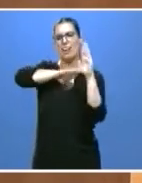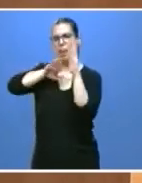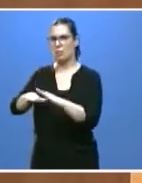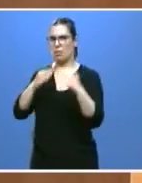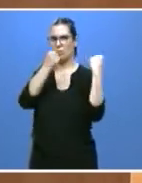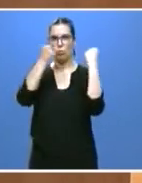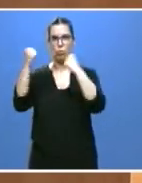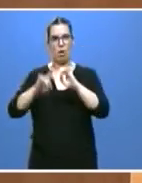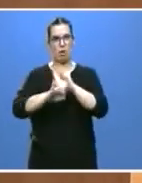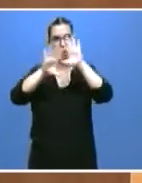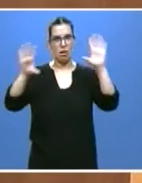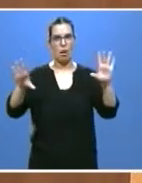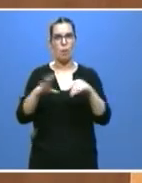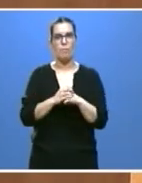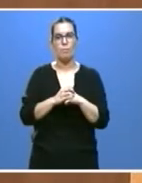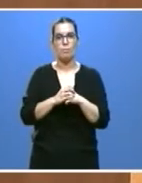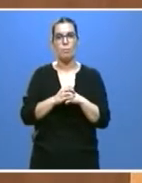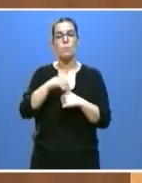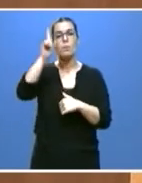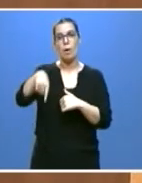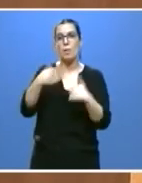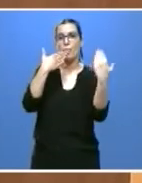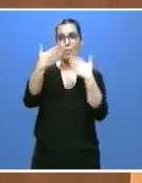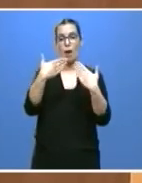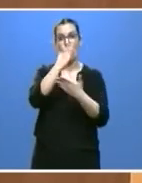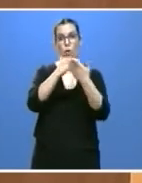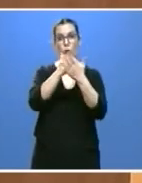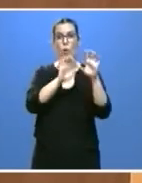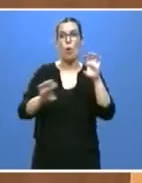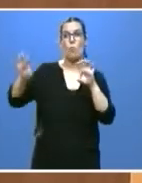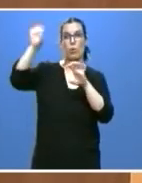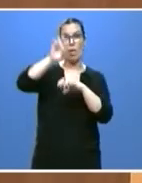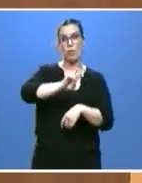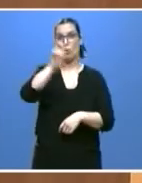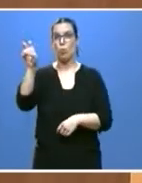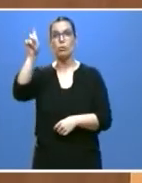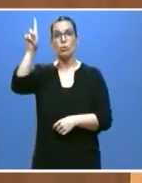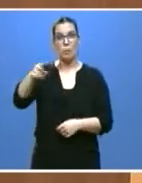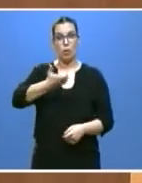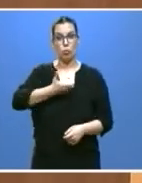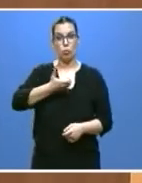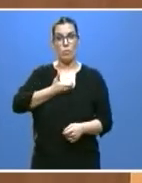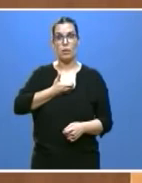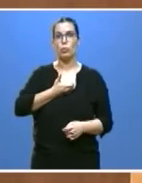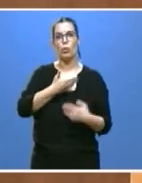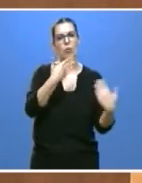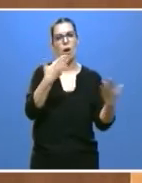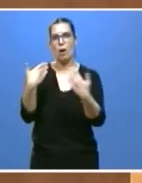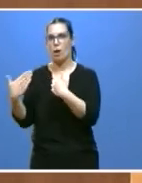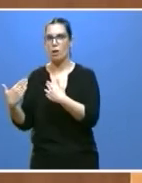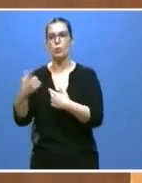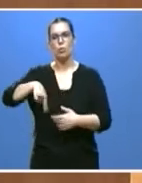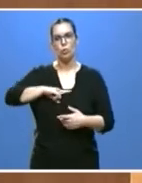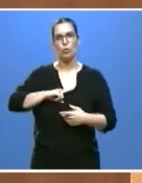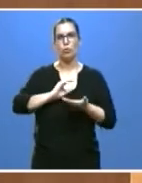institucional. Y diálogo con otras comunidades autónomas o con nuestras entidades locales a las que hemos proporcionado